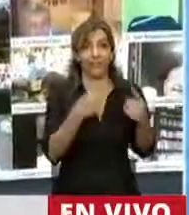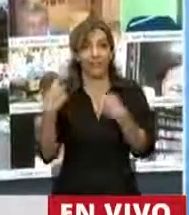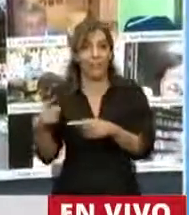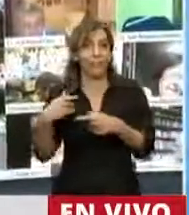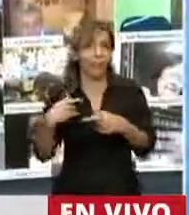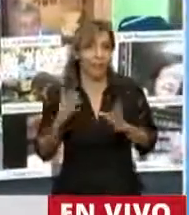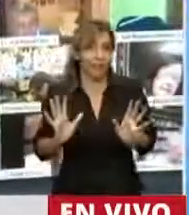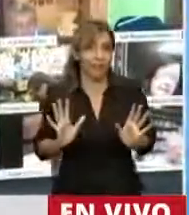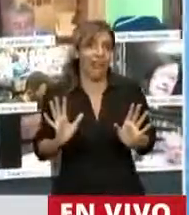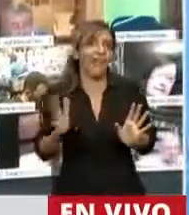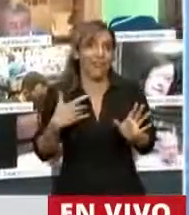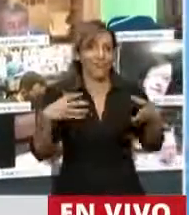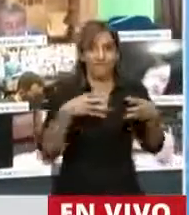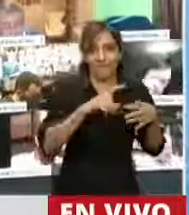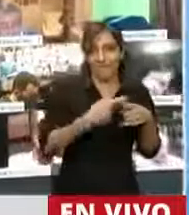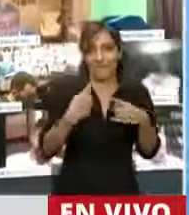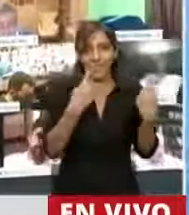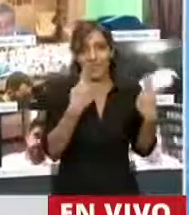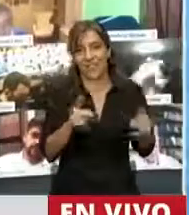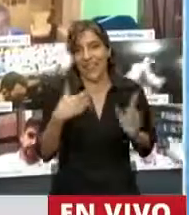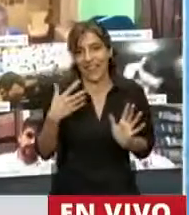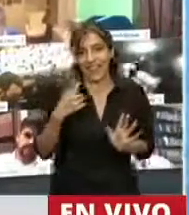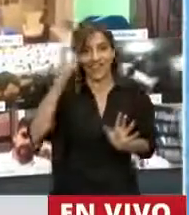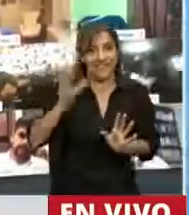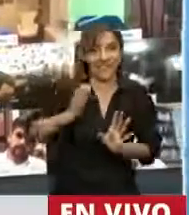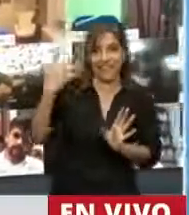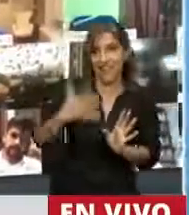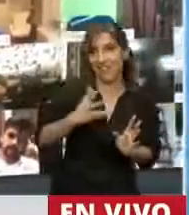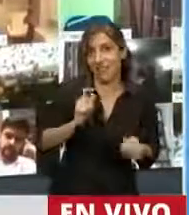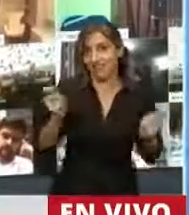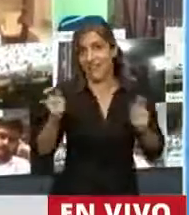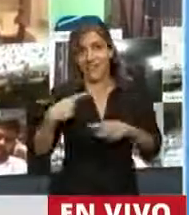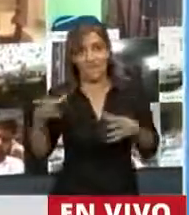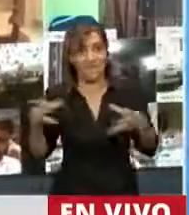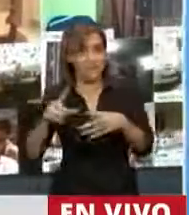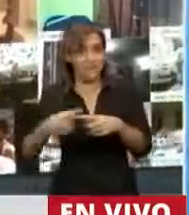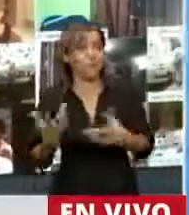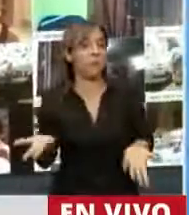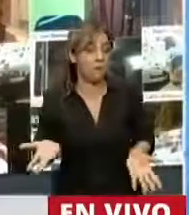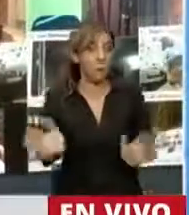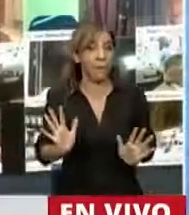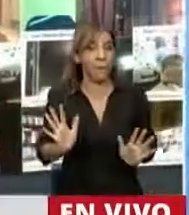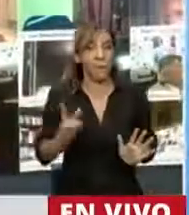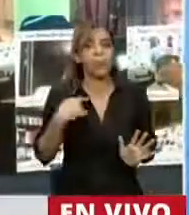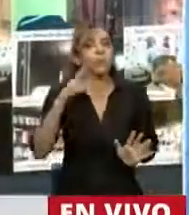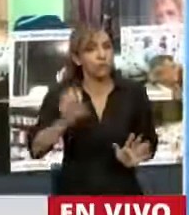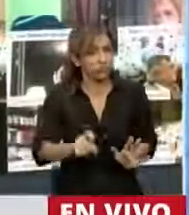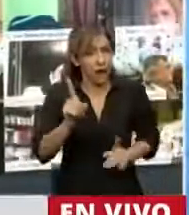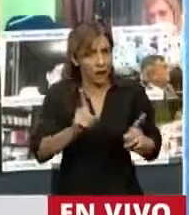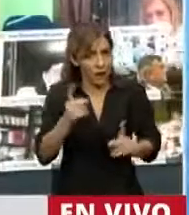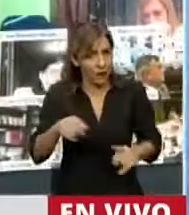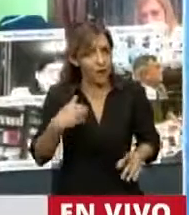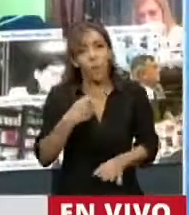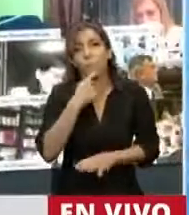años fueron todo lo mismo. Y como todo diagnóstico tiene que estar fundado en datos de la realidad, yo traje algunos. En los últimos 10 años en la Argentina